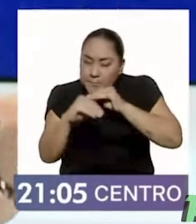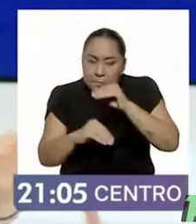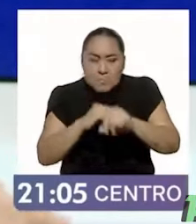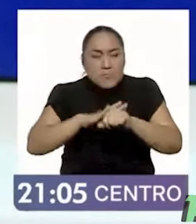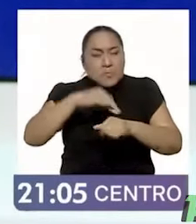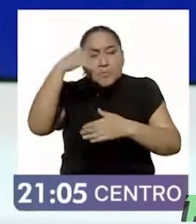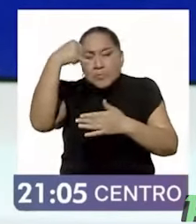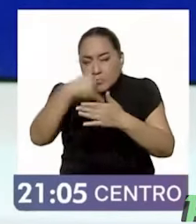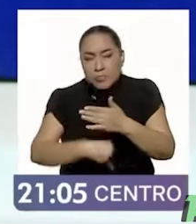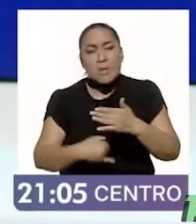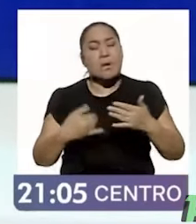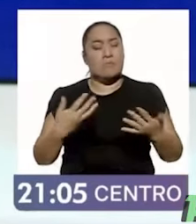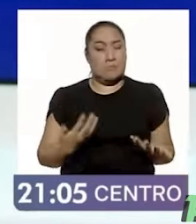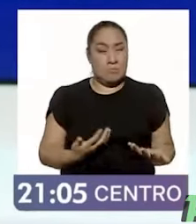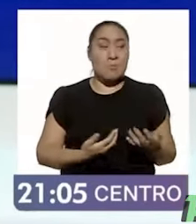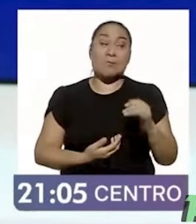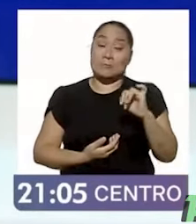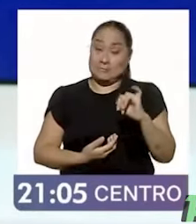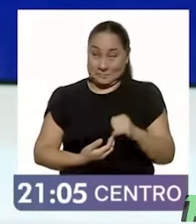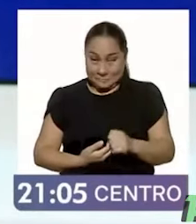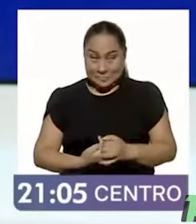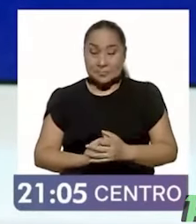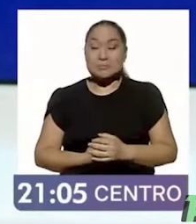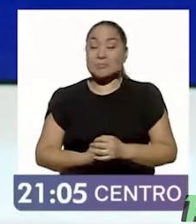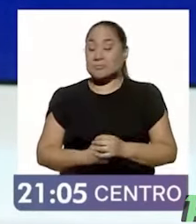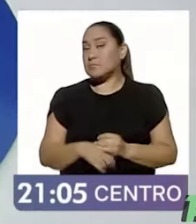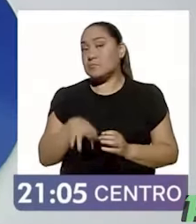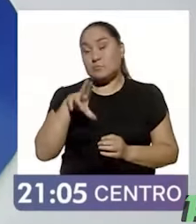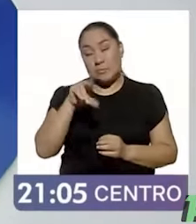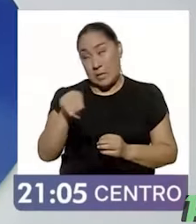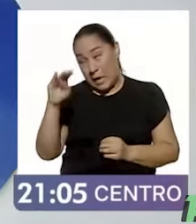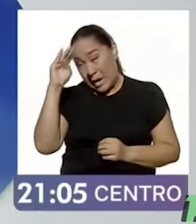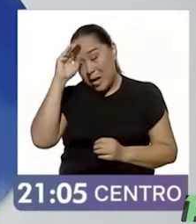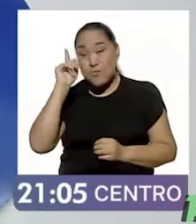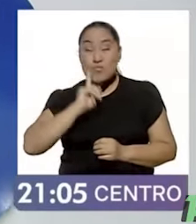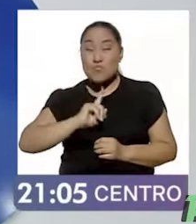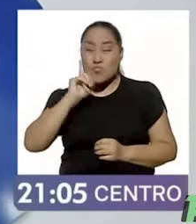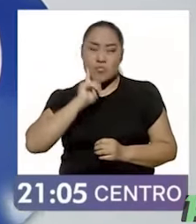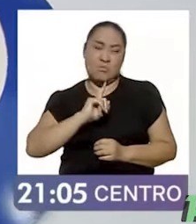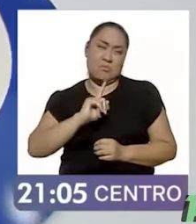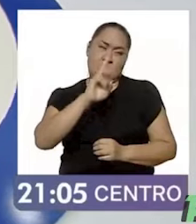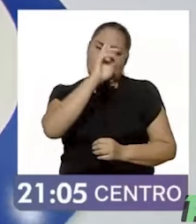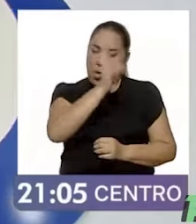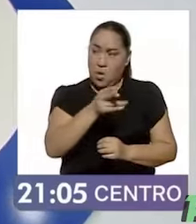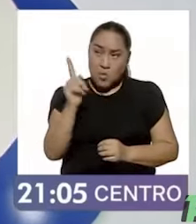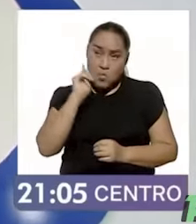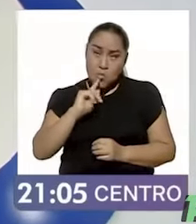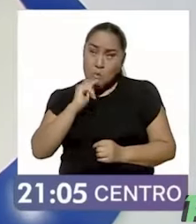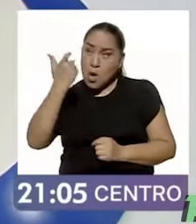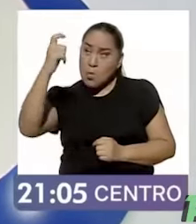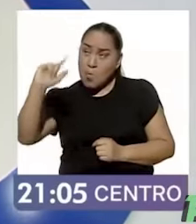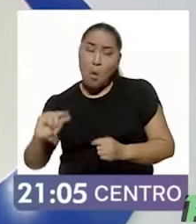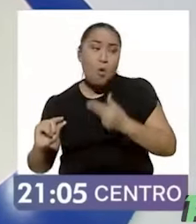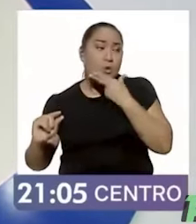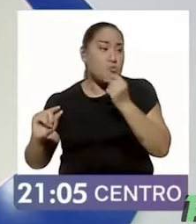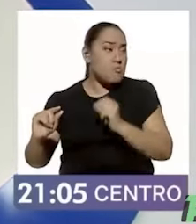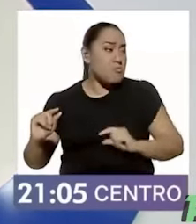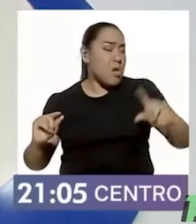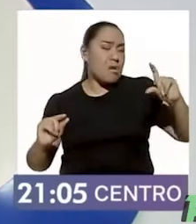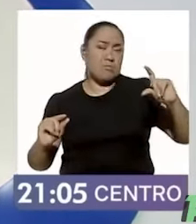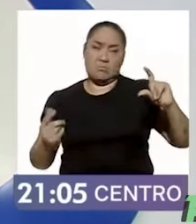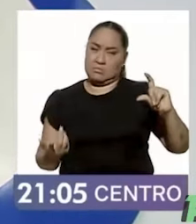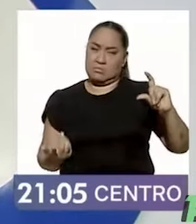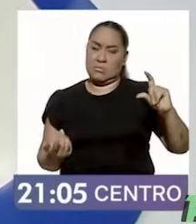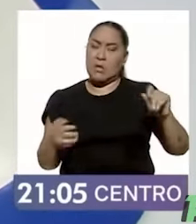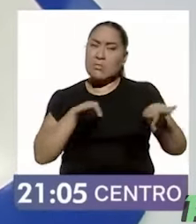y, ándale, va para allá. Es ilegal que una mujer no gane lo mismo, a ver, ahorita nos dicen, ¿eh? No, este, el mismo salario